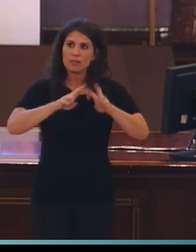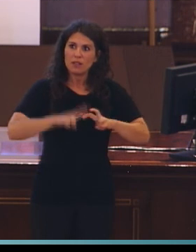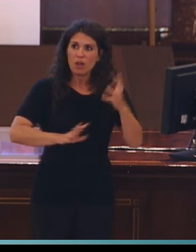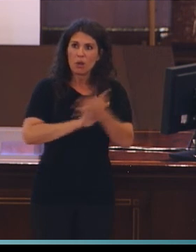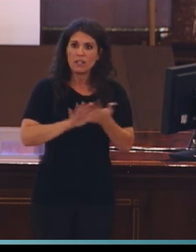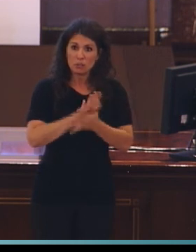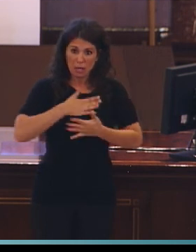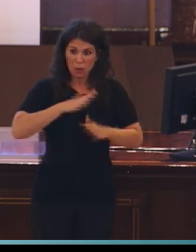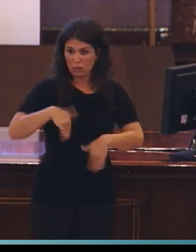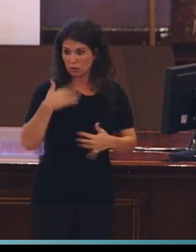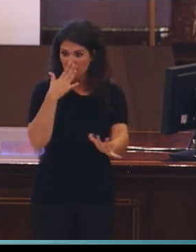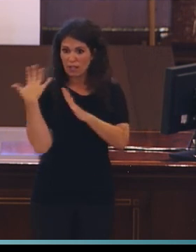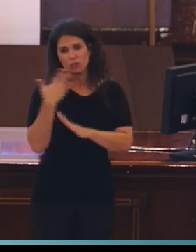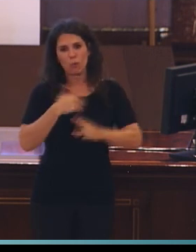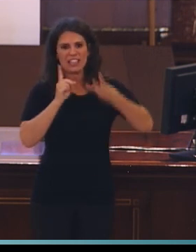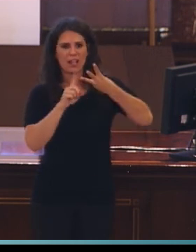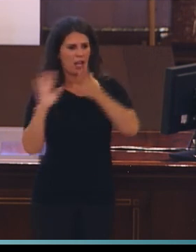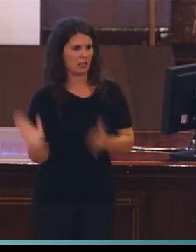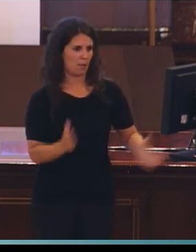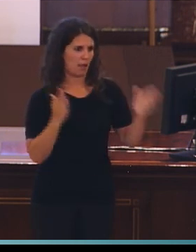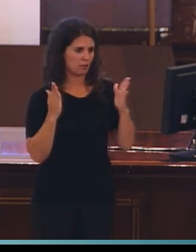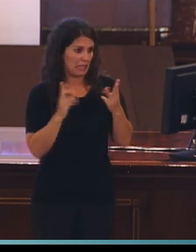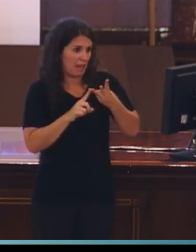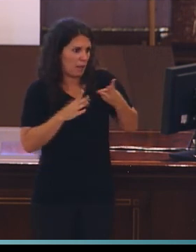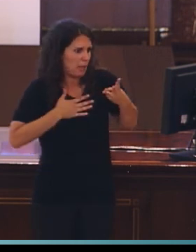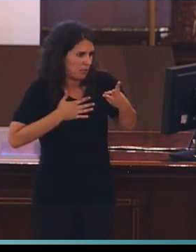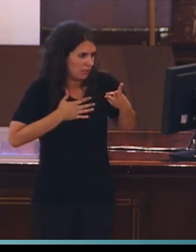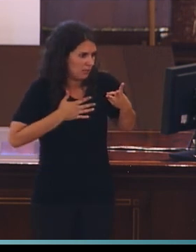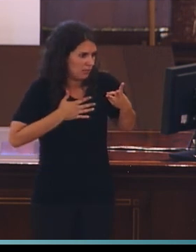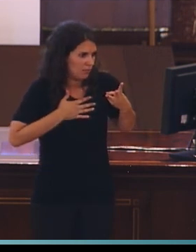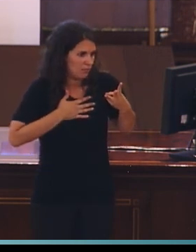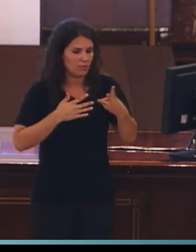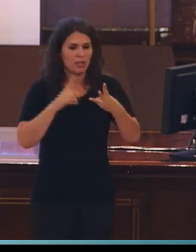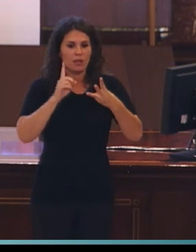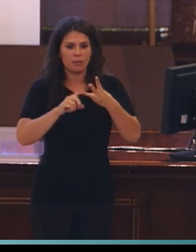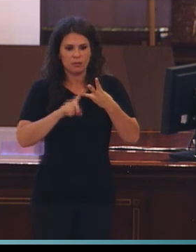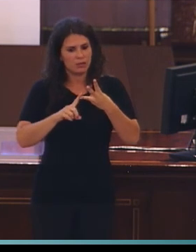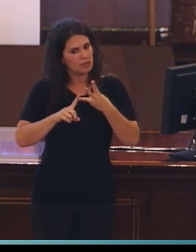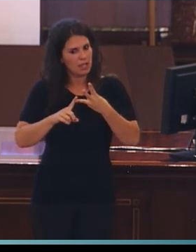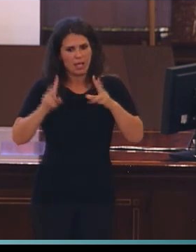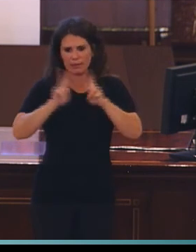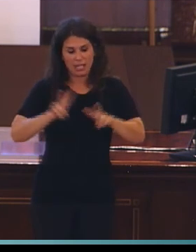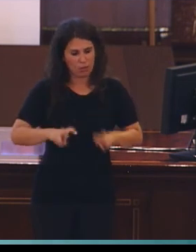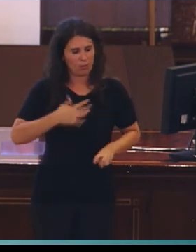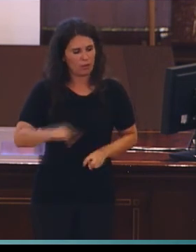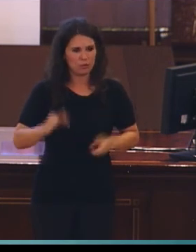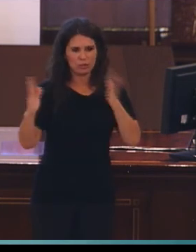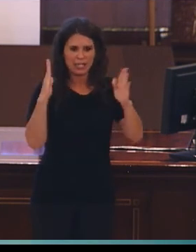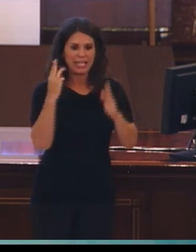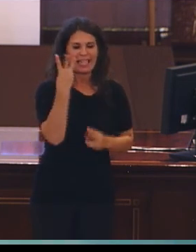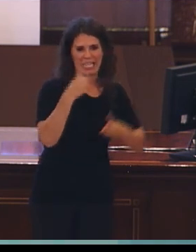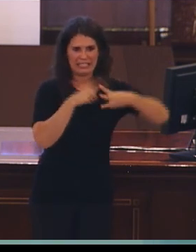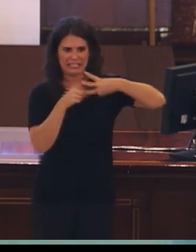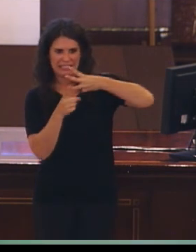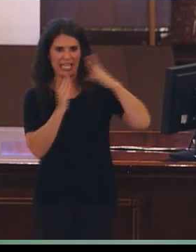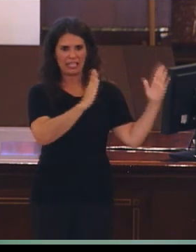la lengua de signo. ¿Qué es eso de tercera etapa? Pues, ellos dividían la historia de la investigación en tres etapas. Una, que consideraban